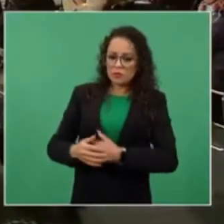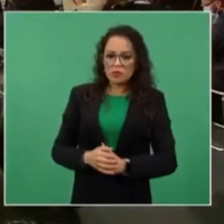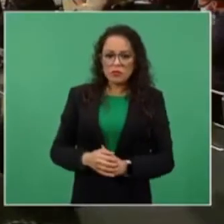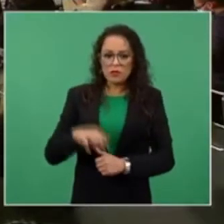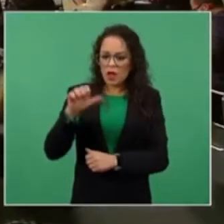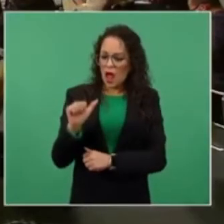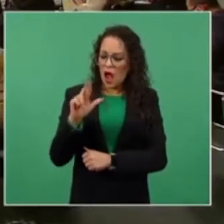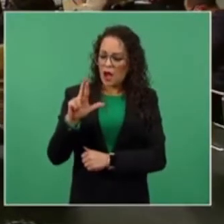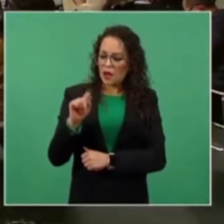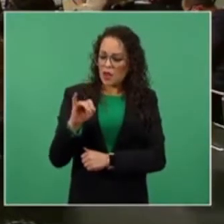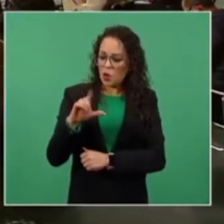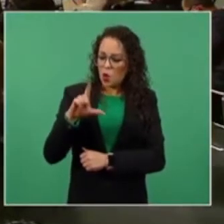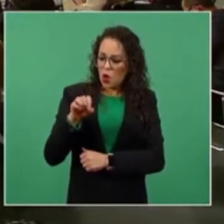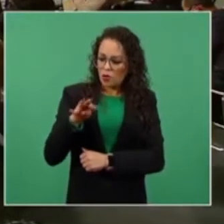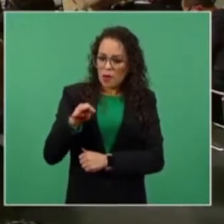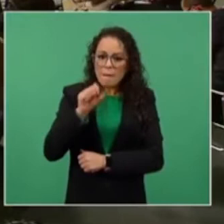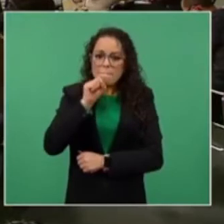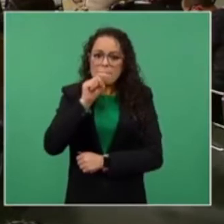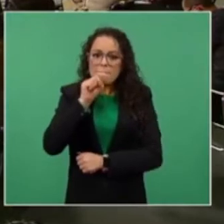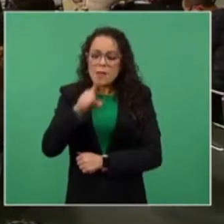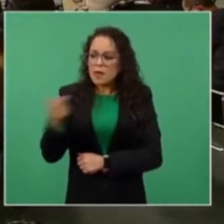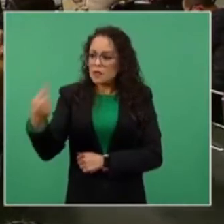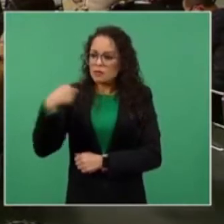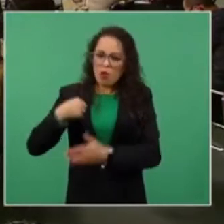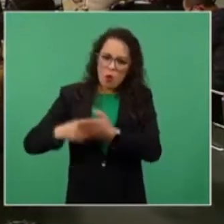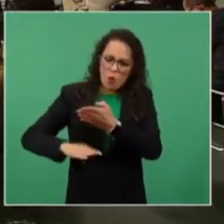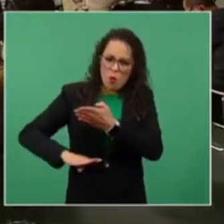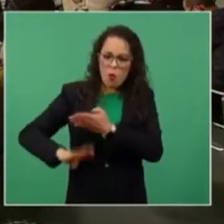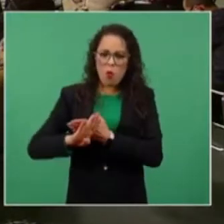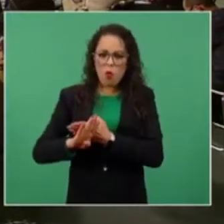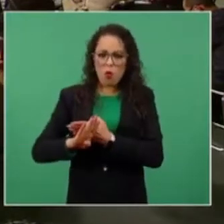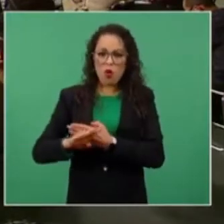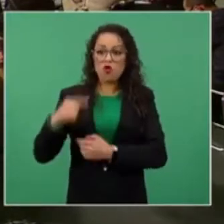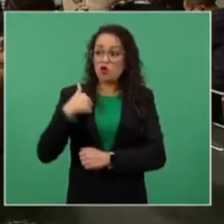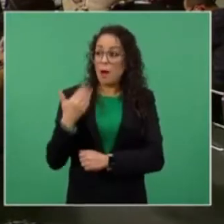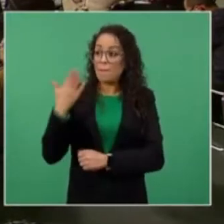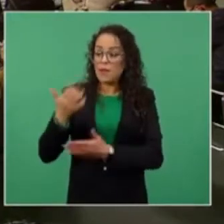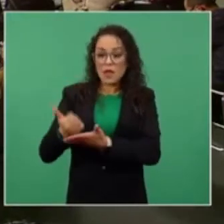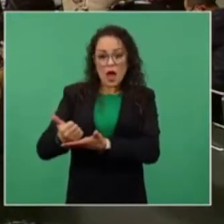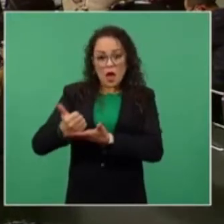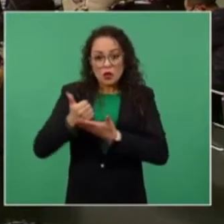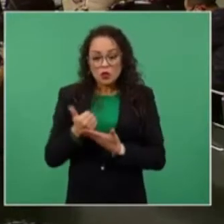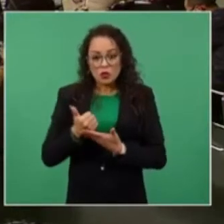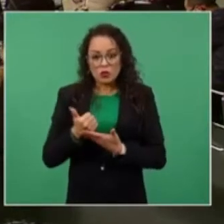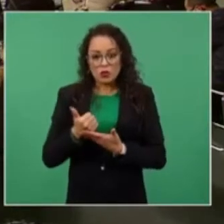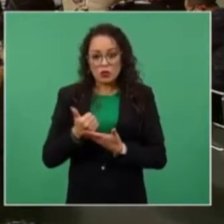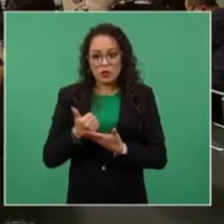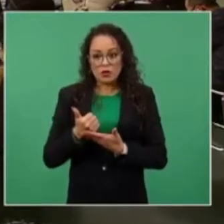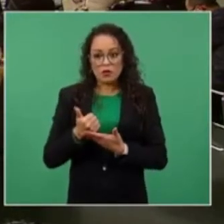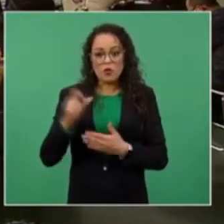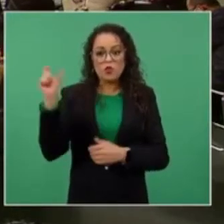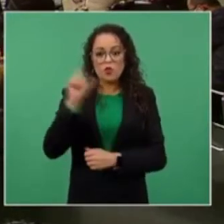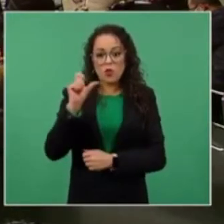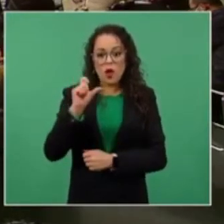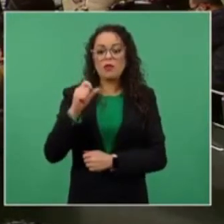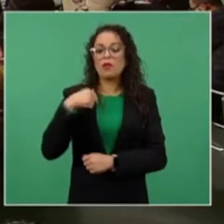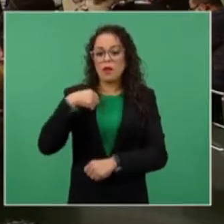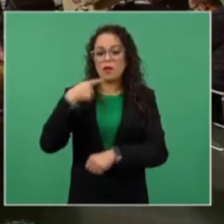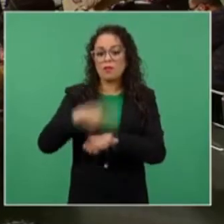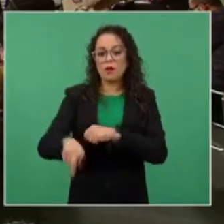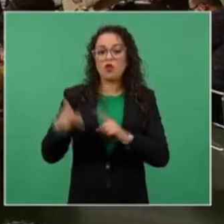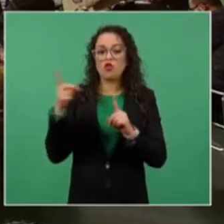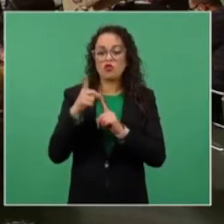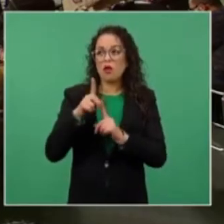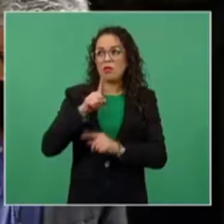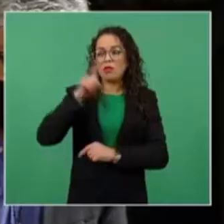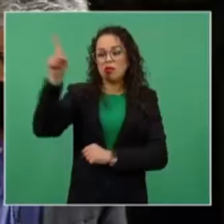me fue encima. Cuando en su momento yo pedí que me ayudara el artículo 19, cuando sufrí el atentado en el estado de Nayarit, de Tepic,